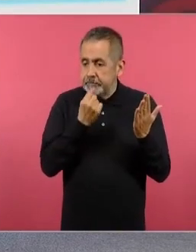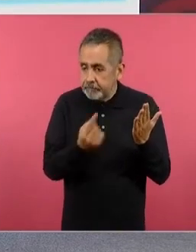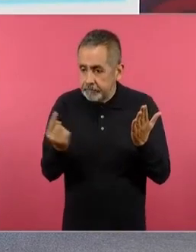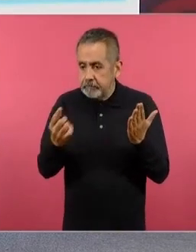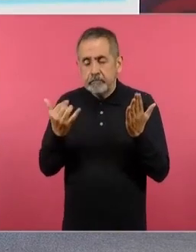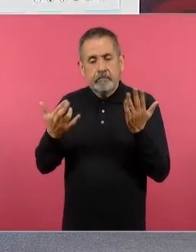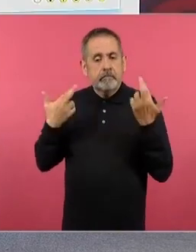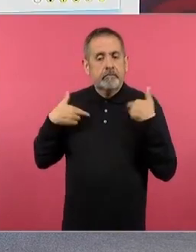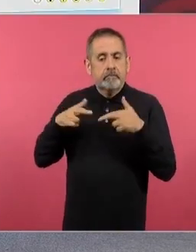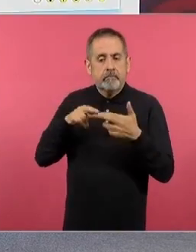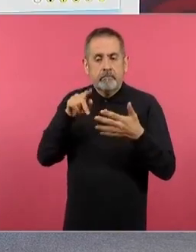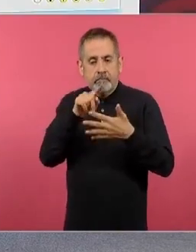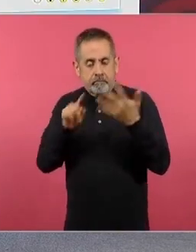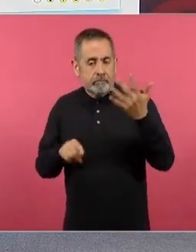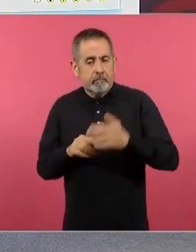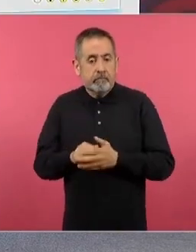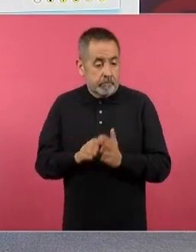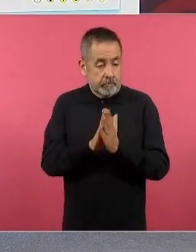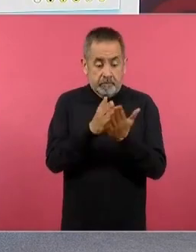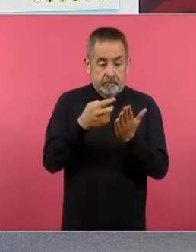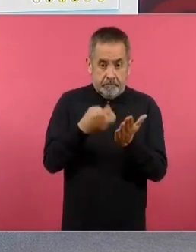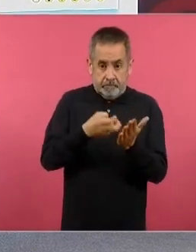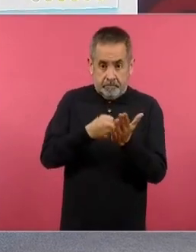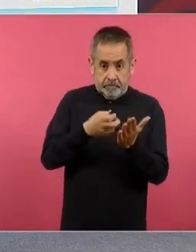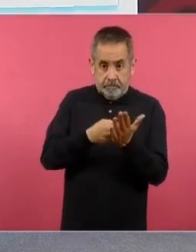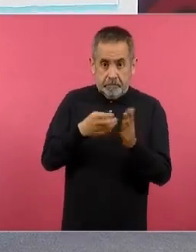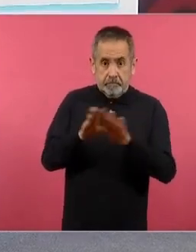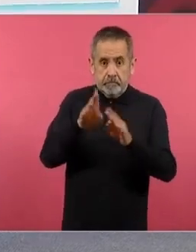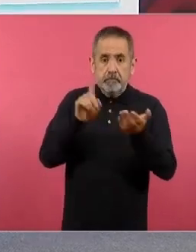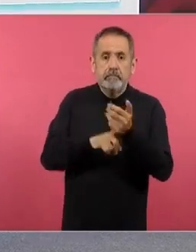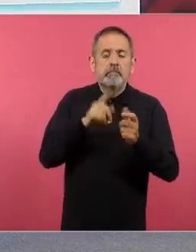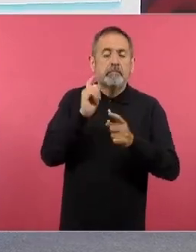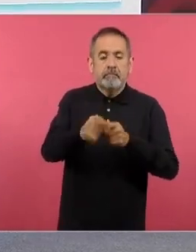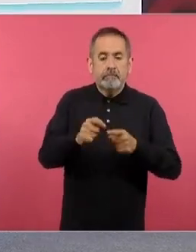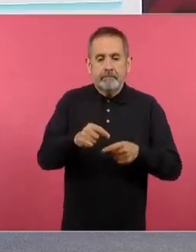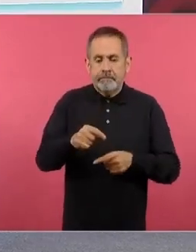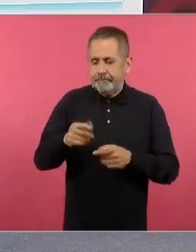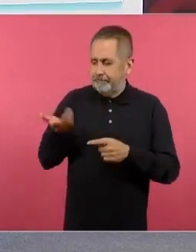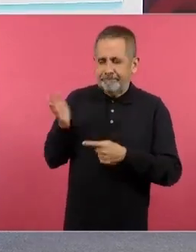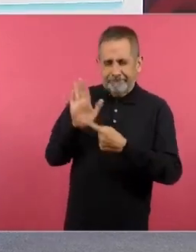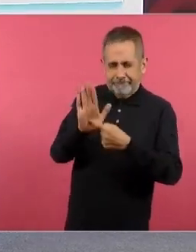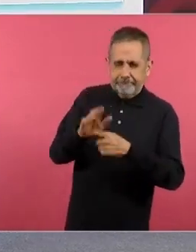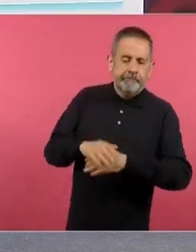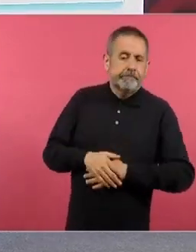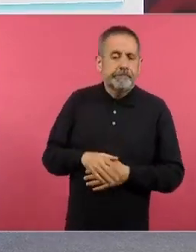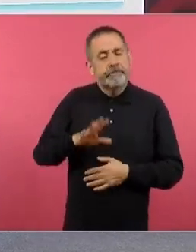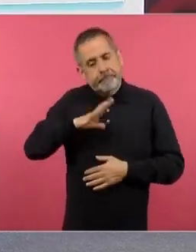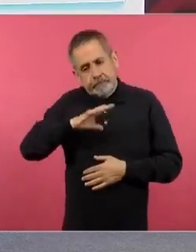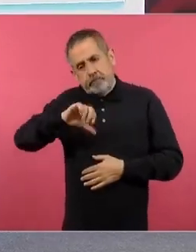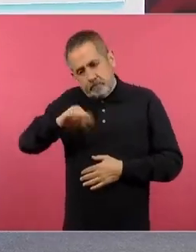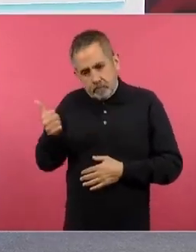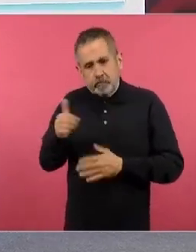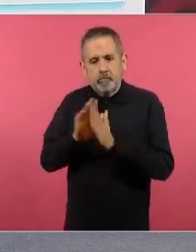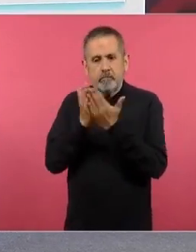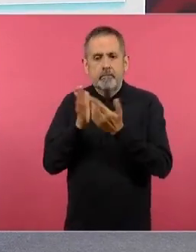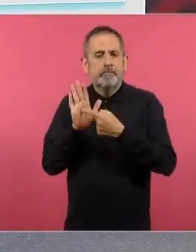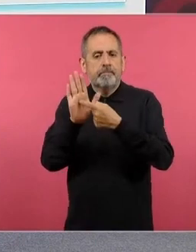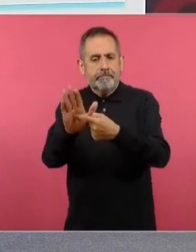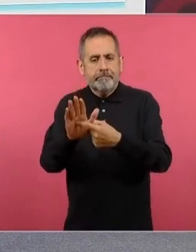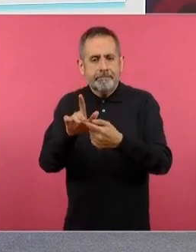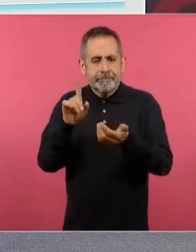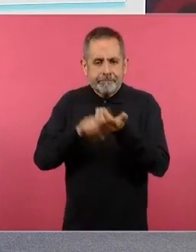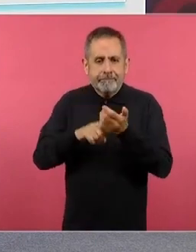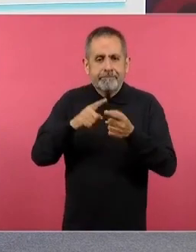profesores. En este libro que ya les presentó Caro. Y hay otro libro que ya les presentó Enrique, que es el de